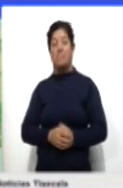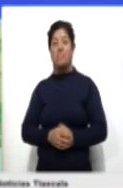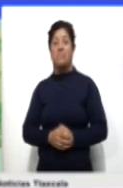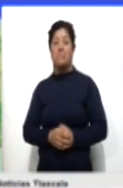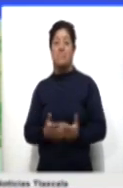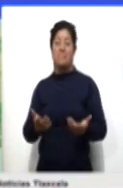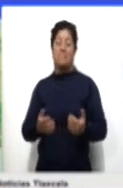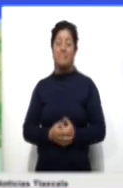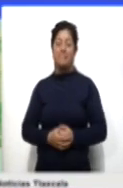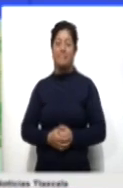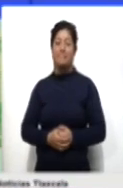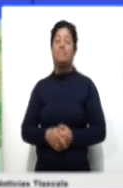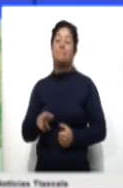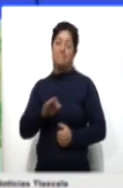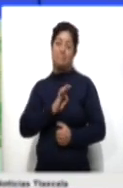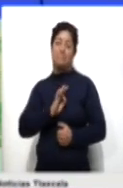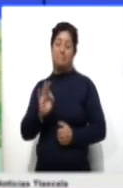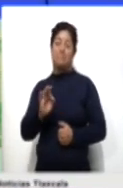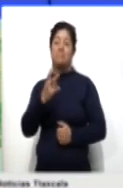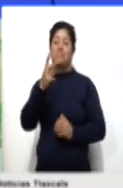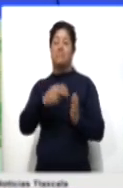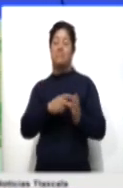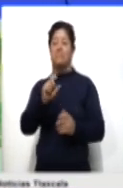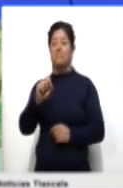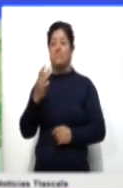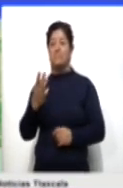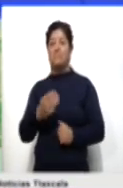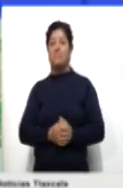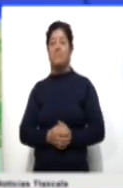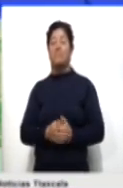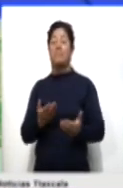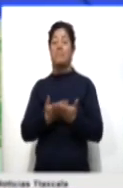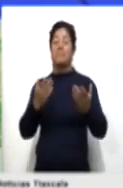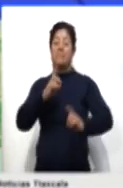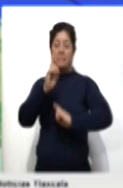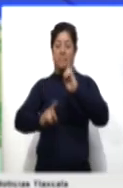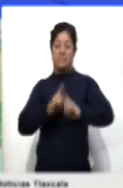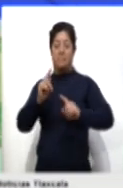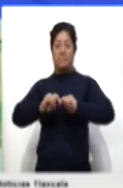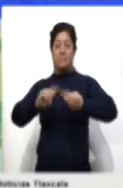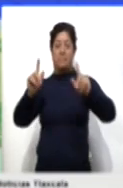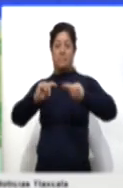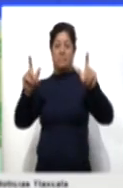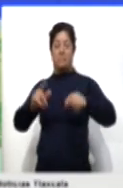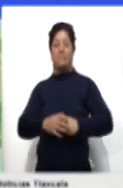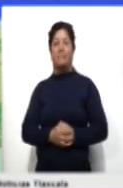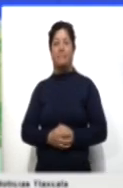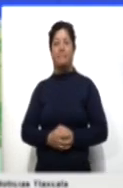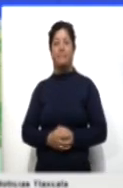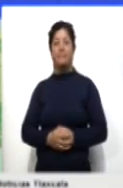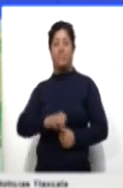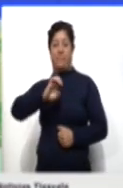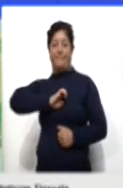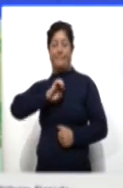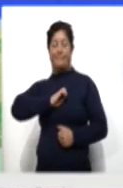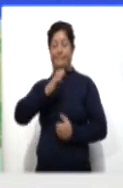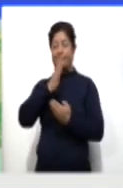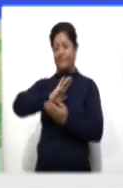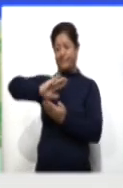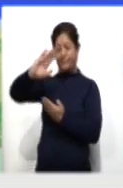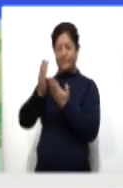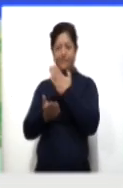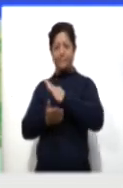Todo esto se podría dar en el 2023. Ahora hablemos del deporte tlaxcalteca, porque el entrenador de taekwondo,